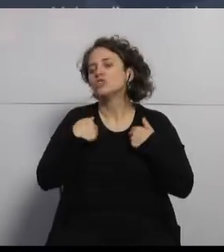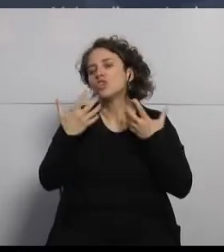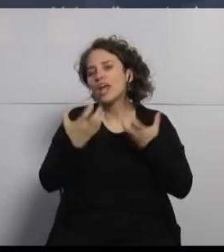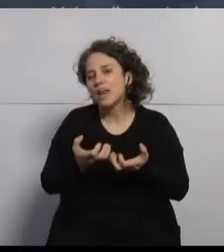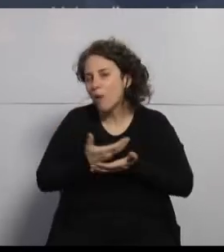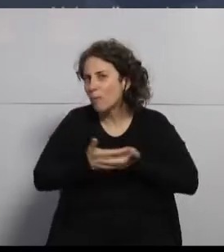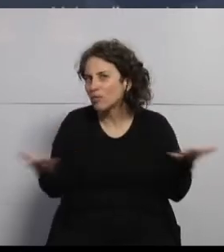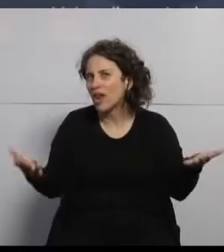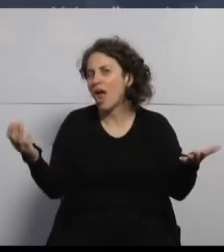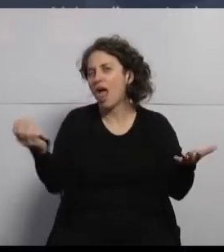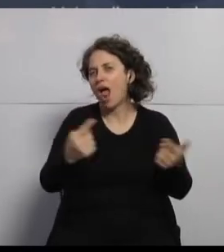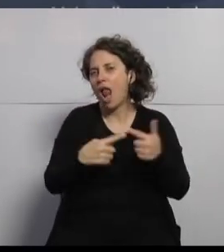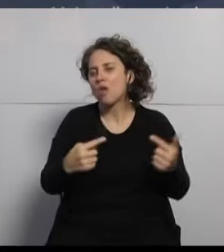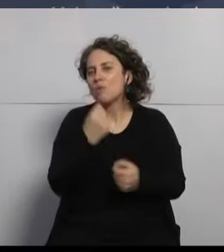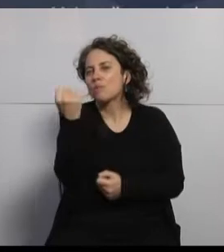posicionar, ¿de